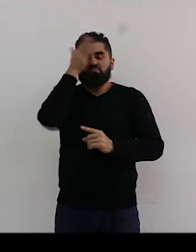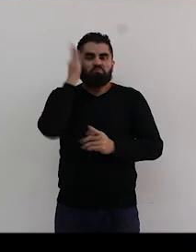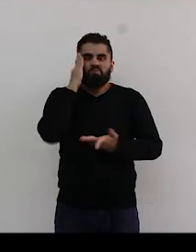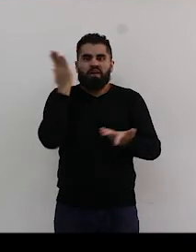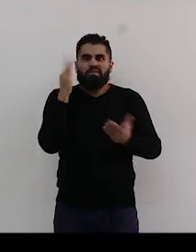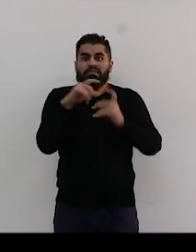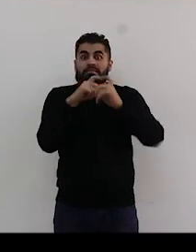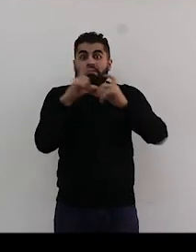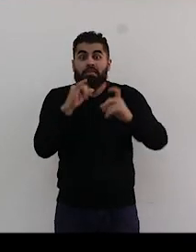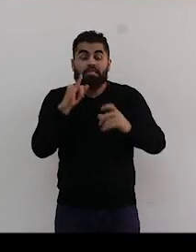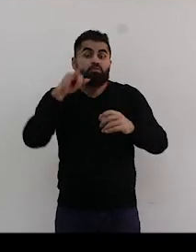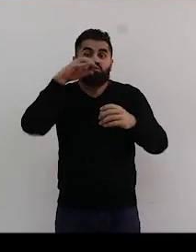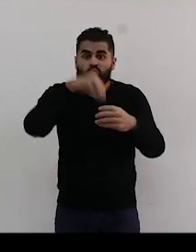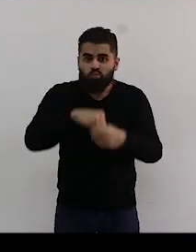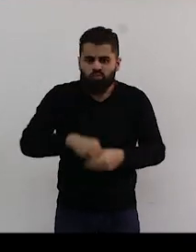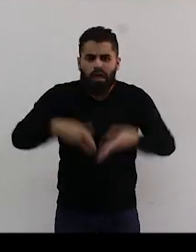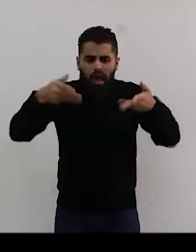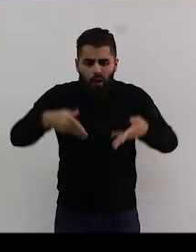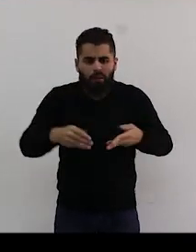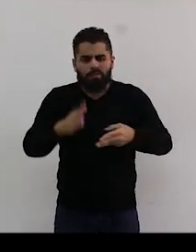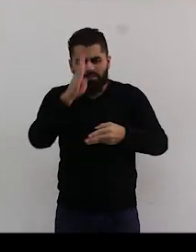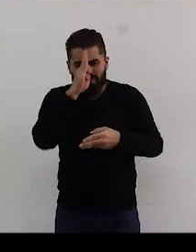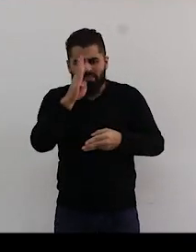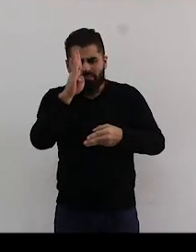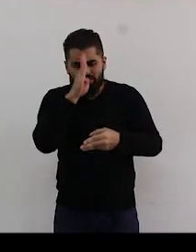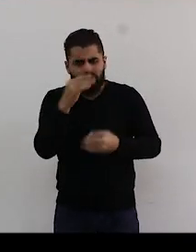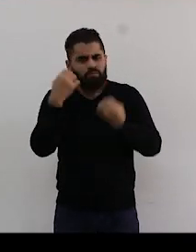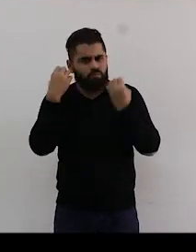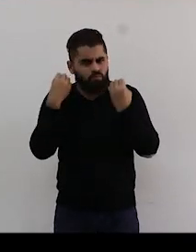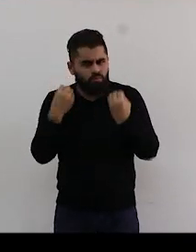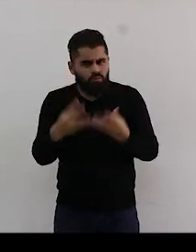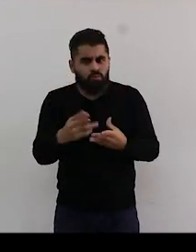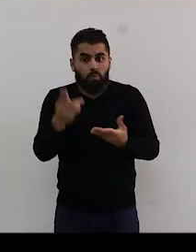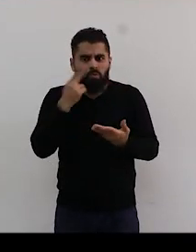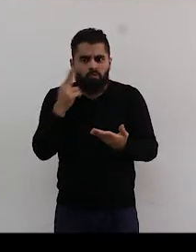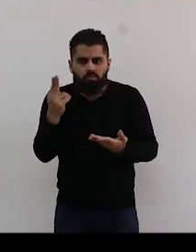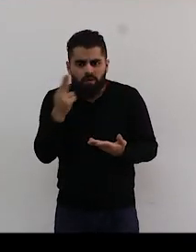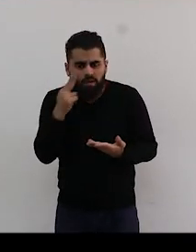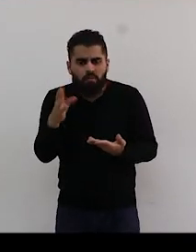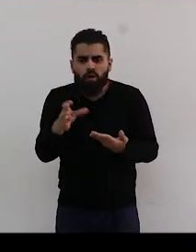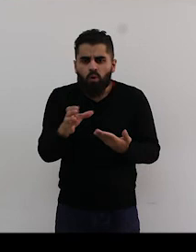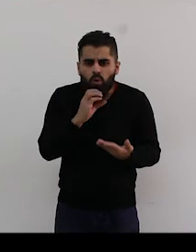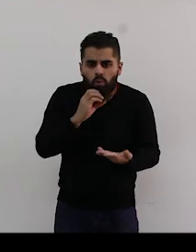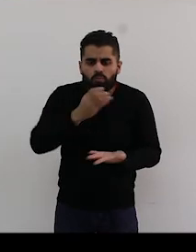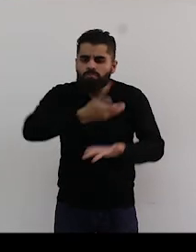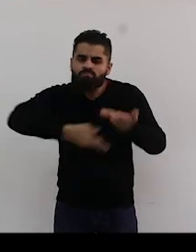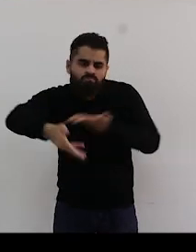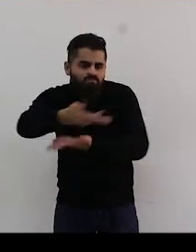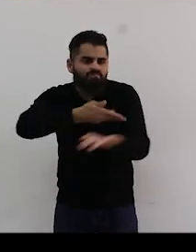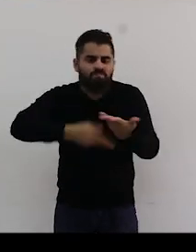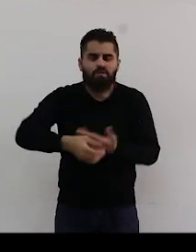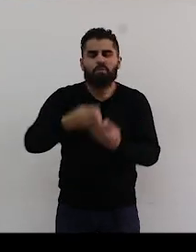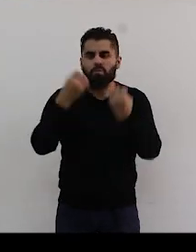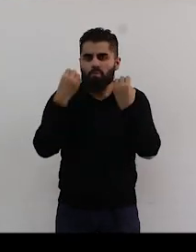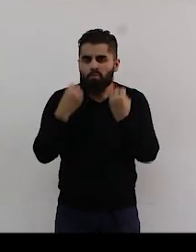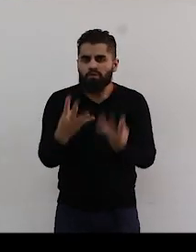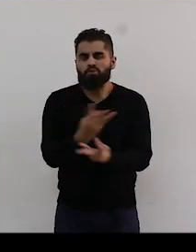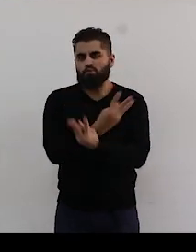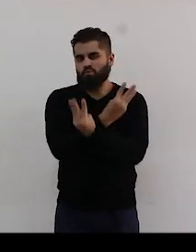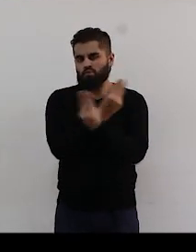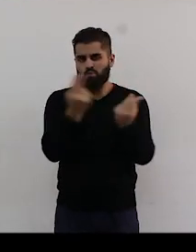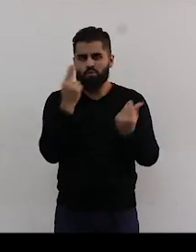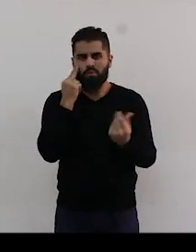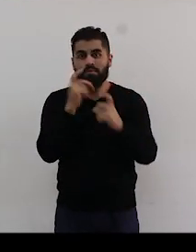conocemos mucho de lo que es inclusión ni cómo abordarlo. Y mucho menos las problemáticas que vamos a decir